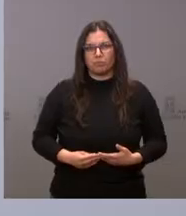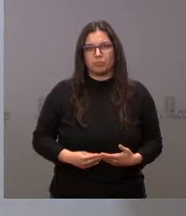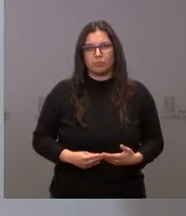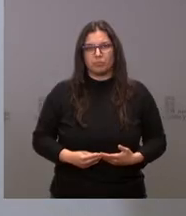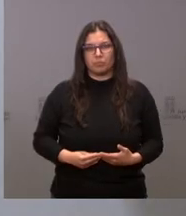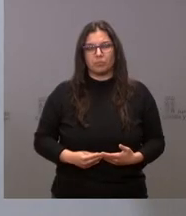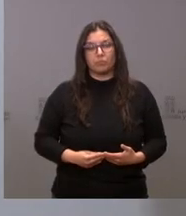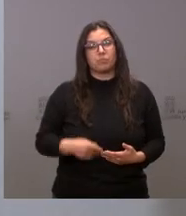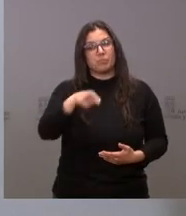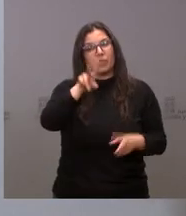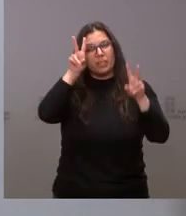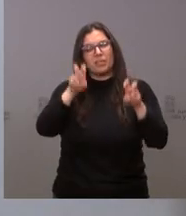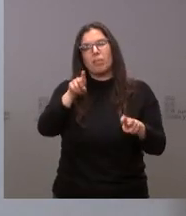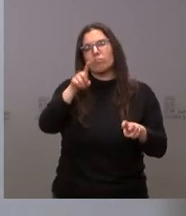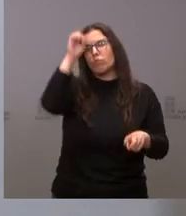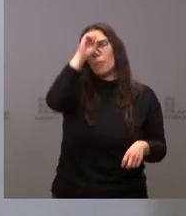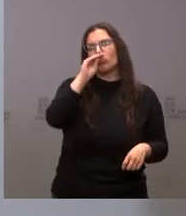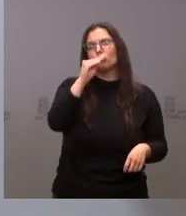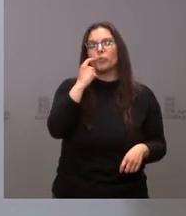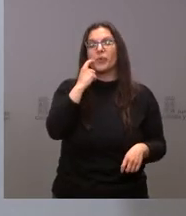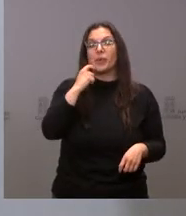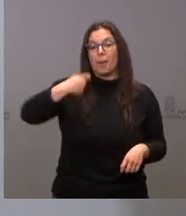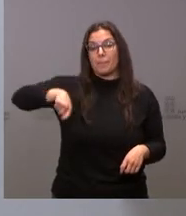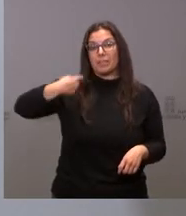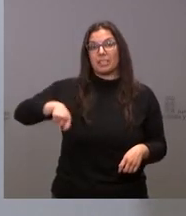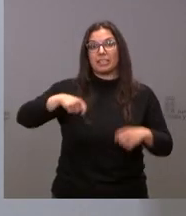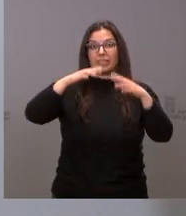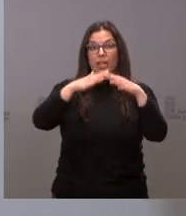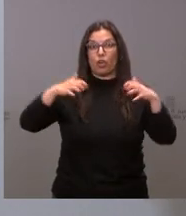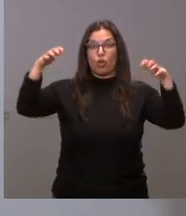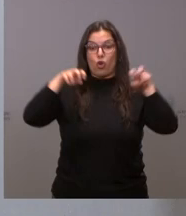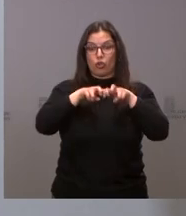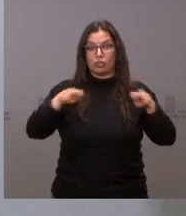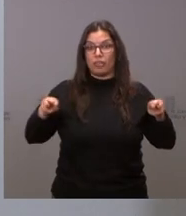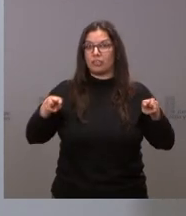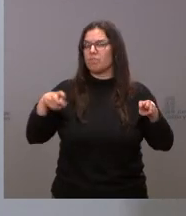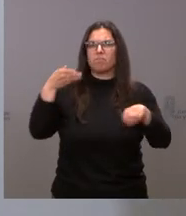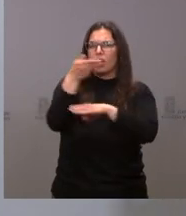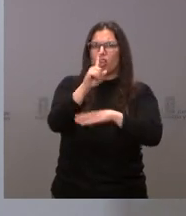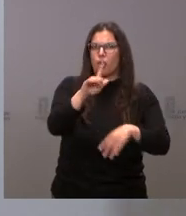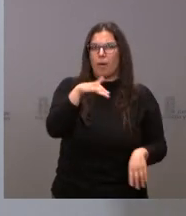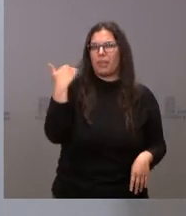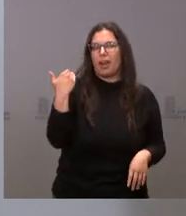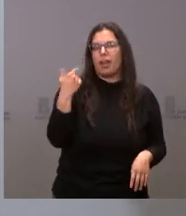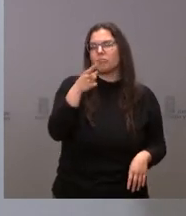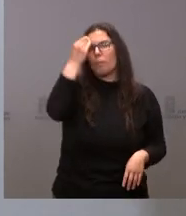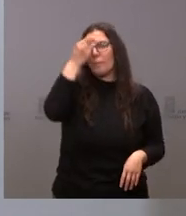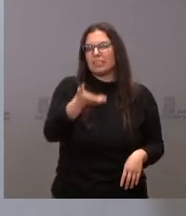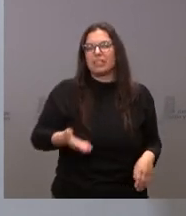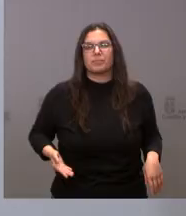Sí, en este sentido ¿qué le parece la ausencia del presidente de las Cortes en la campa que ha anunciado hoy que no iba a asistir?